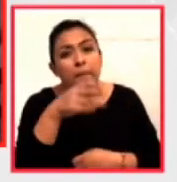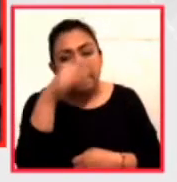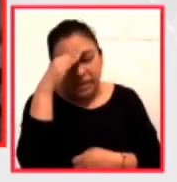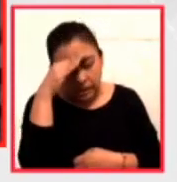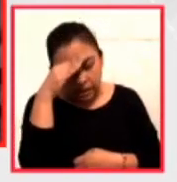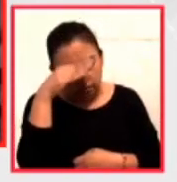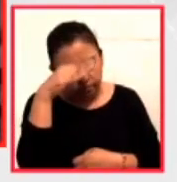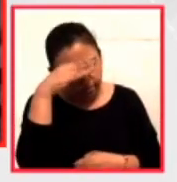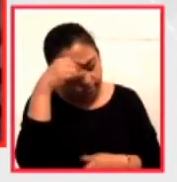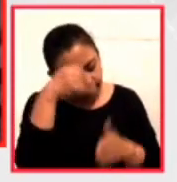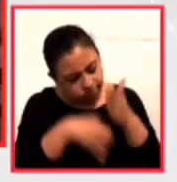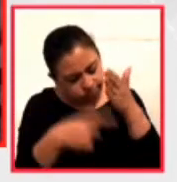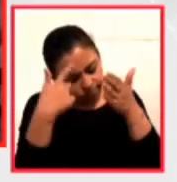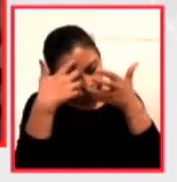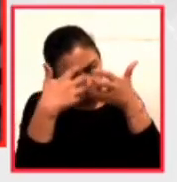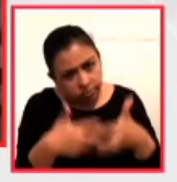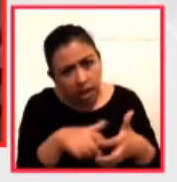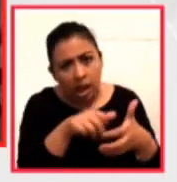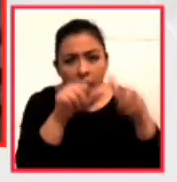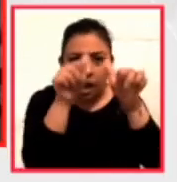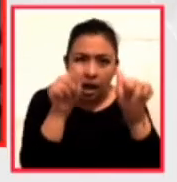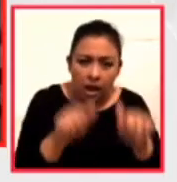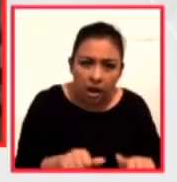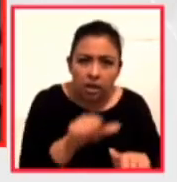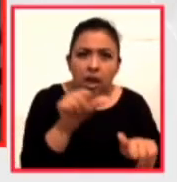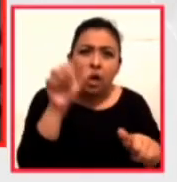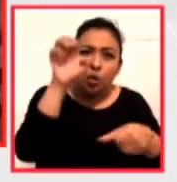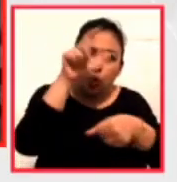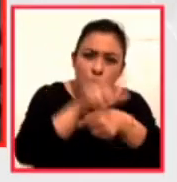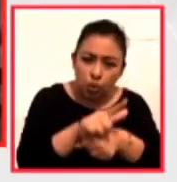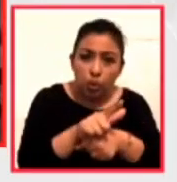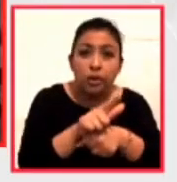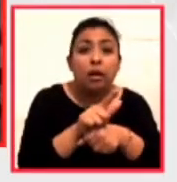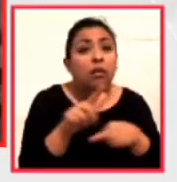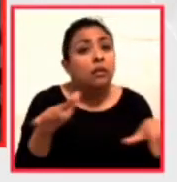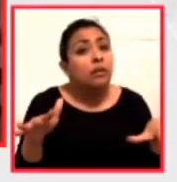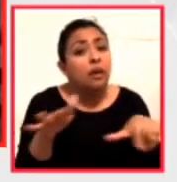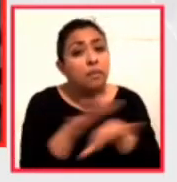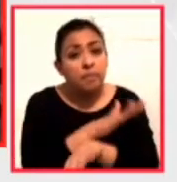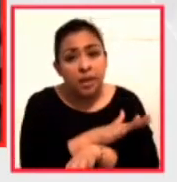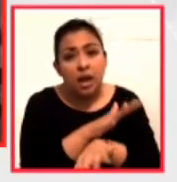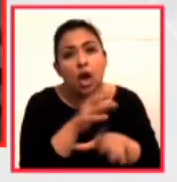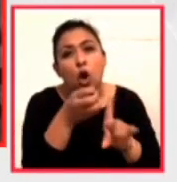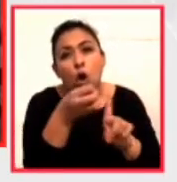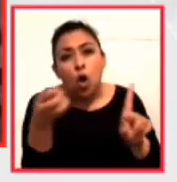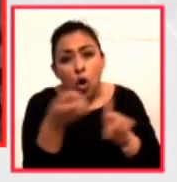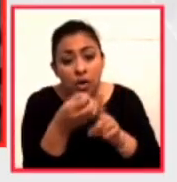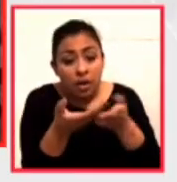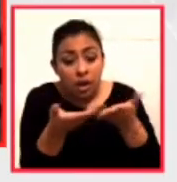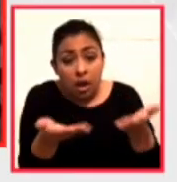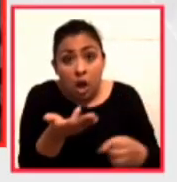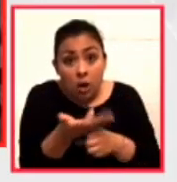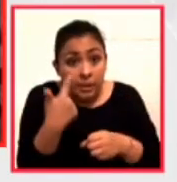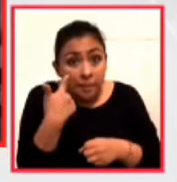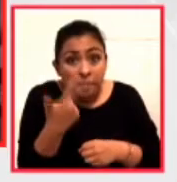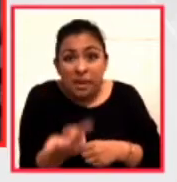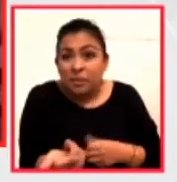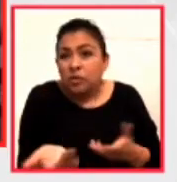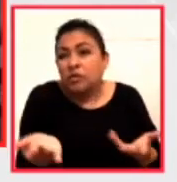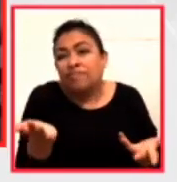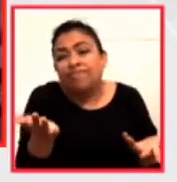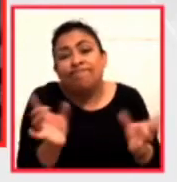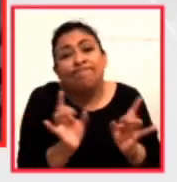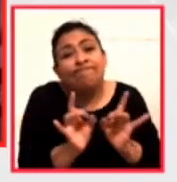pensar desde el arte pensar desde la cultura y cambiar las estructuras que hasta ahorita estamos viendo de repente